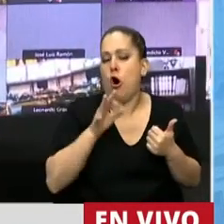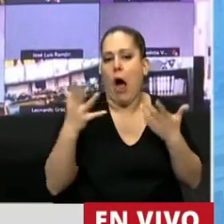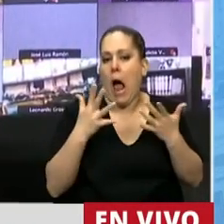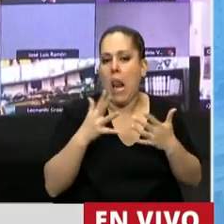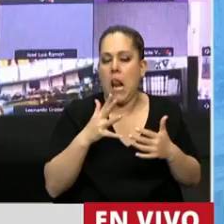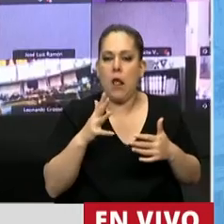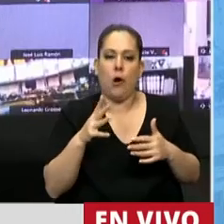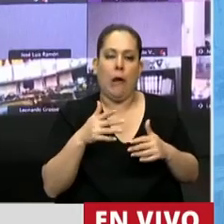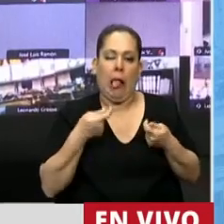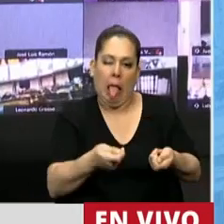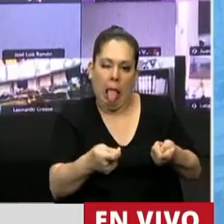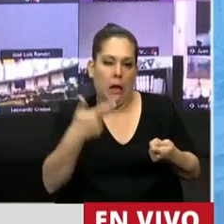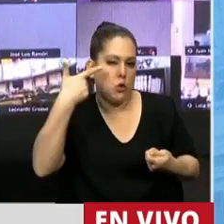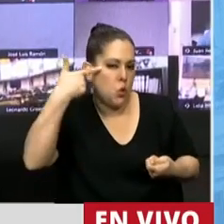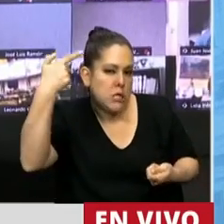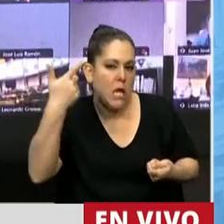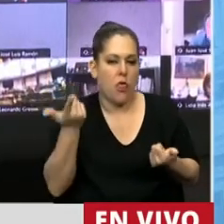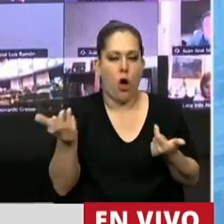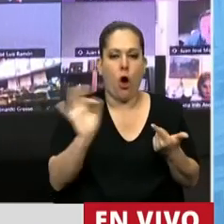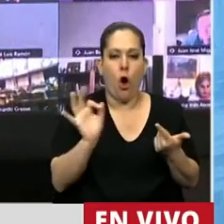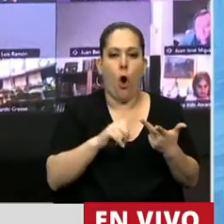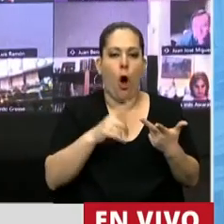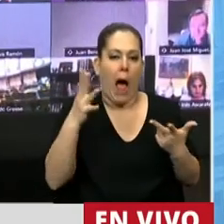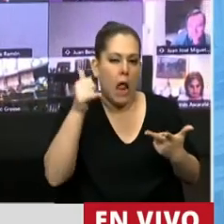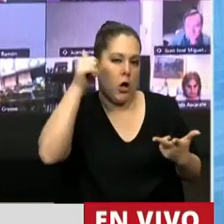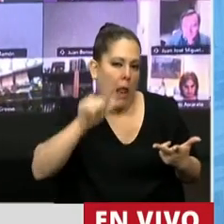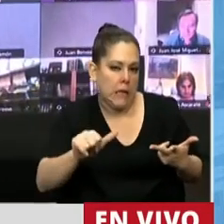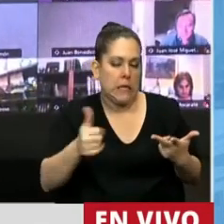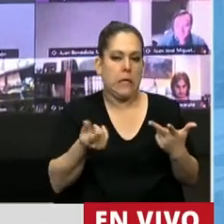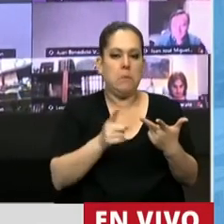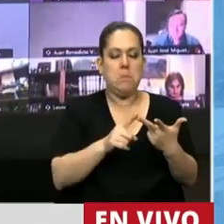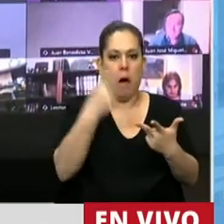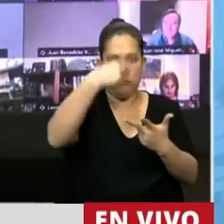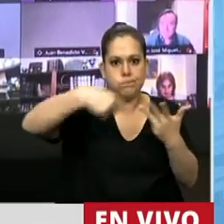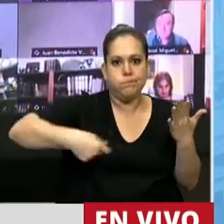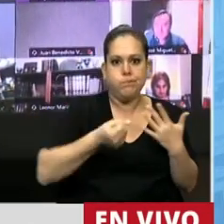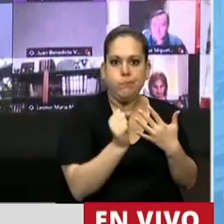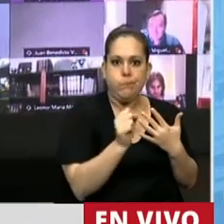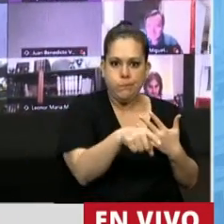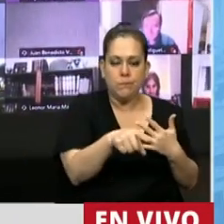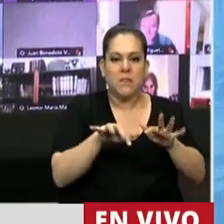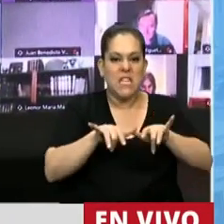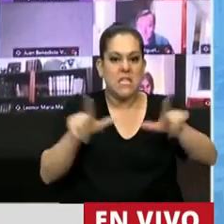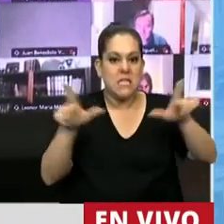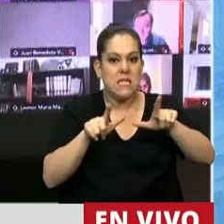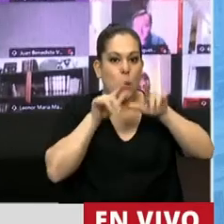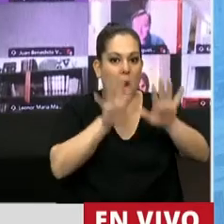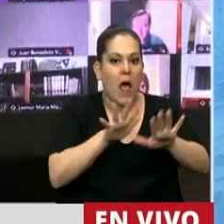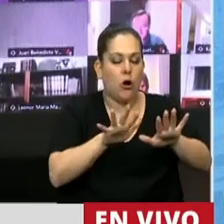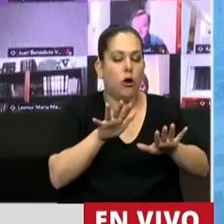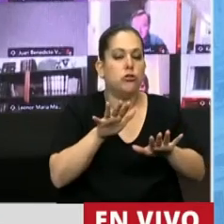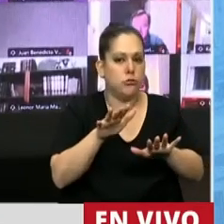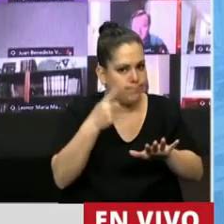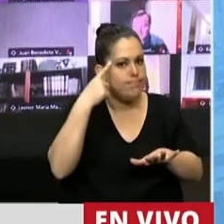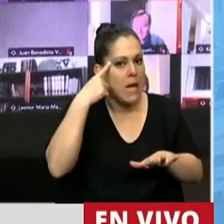instigaciones al suicidio o algún tipo de lesiones, cuestiones que si bien el ciberacoso de hoy no se está tratando, creemos